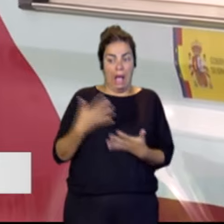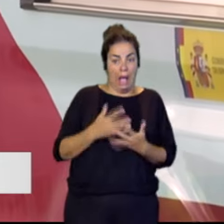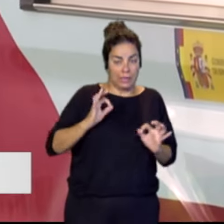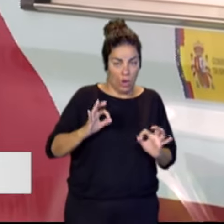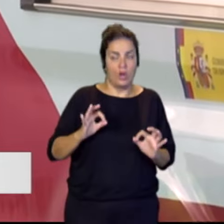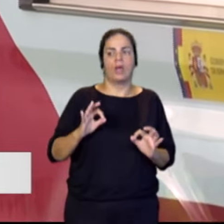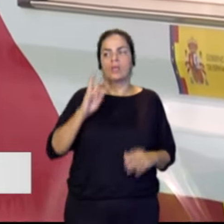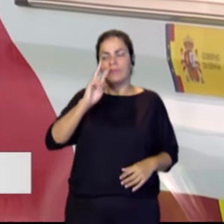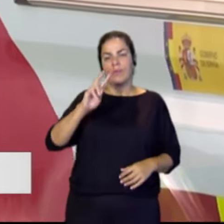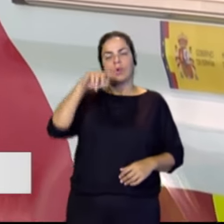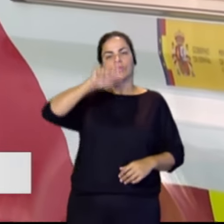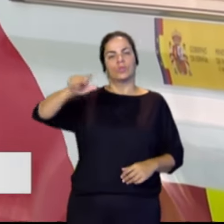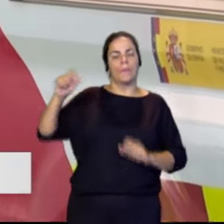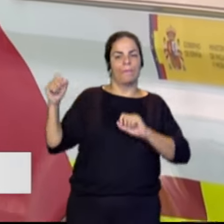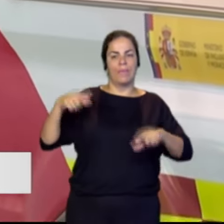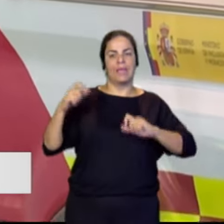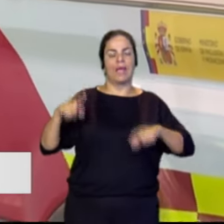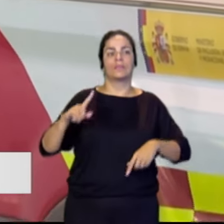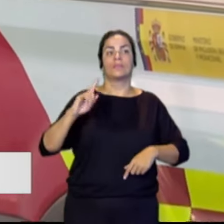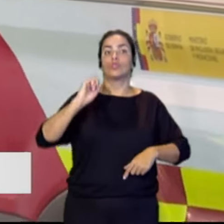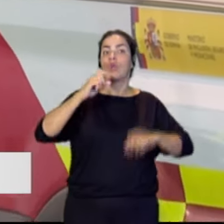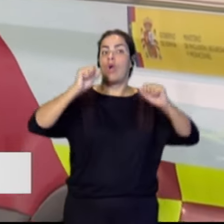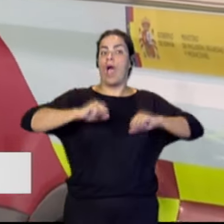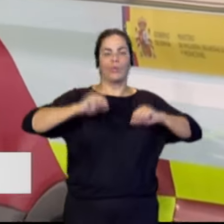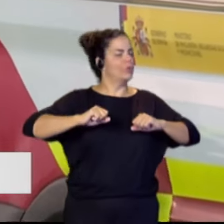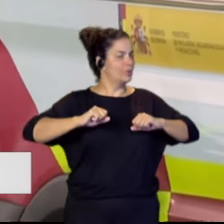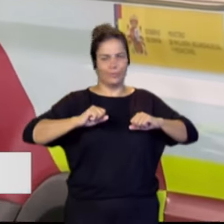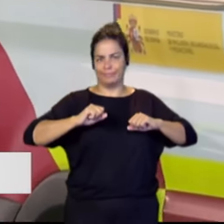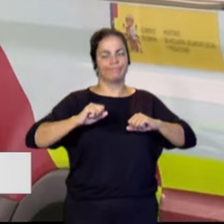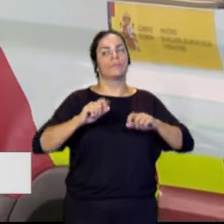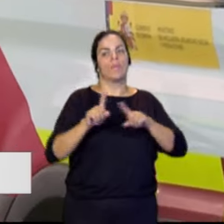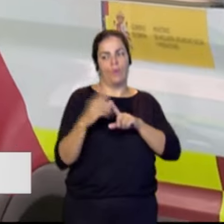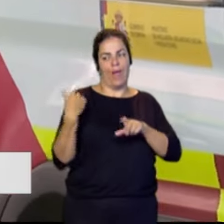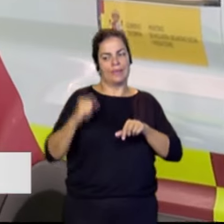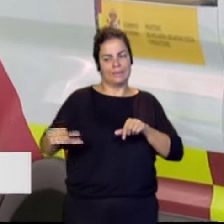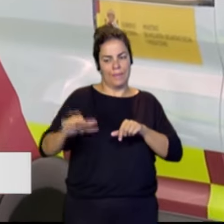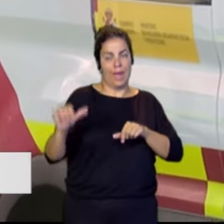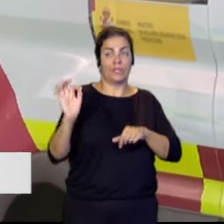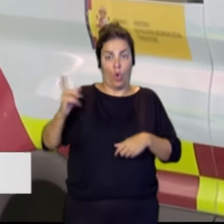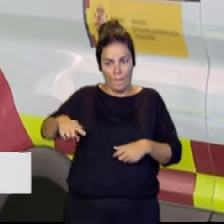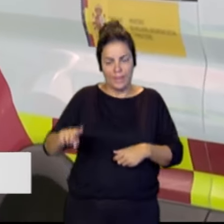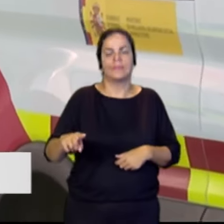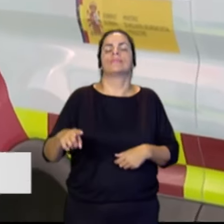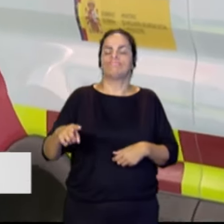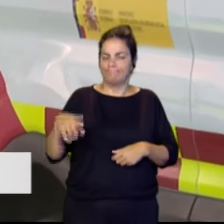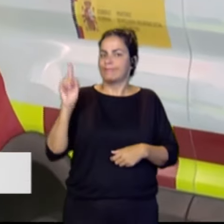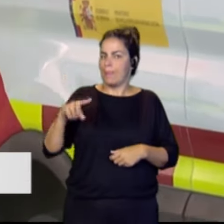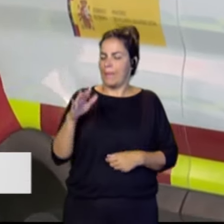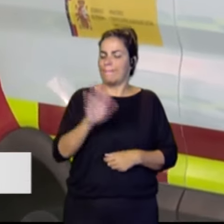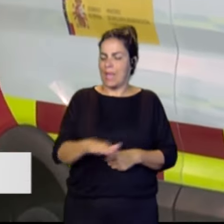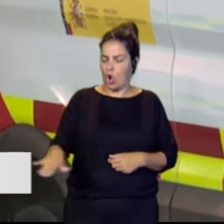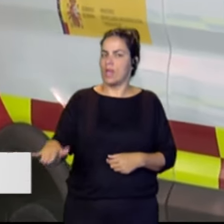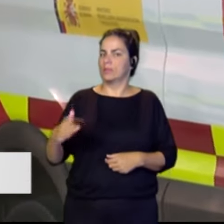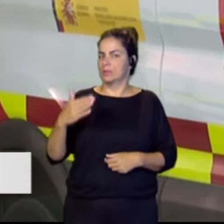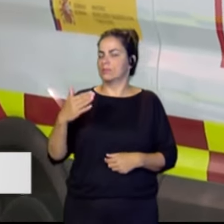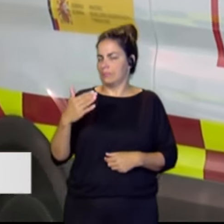viendo cómo esos migrantes no solo son personas adultas, como ocurre también en estas últimas semanas, estos últimos meses, llegan también varios menores